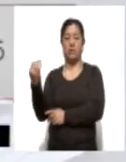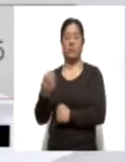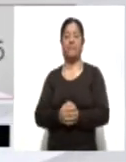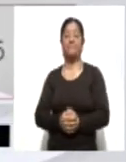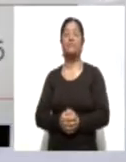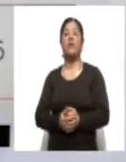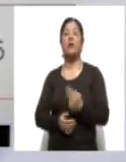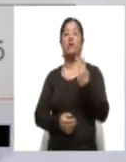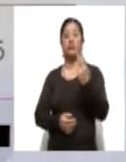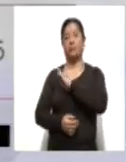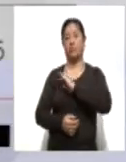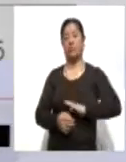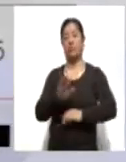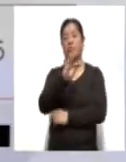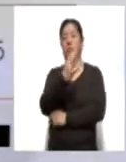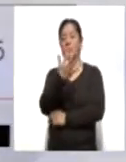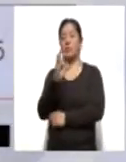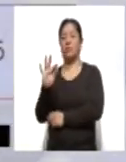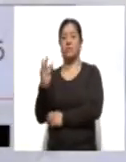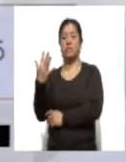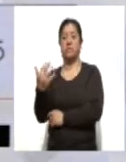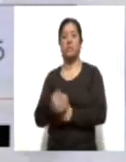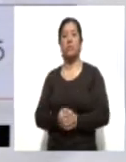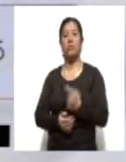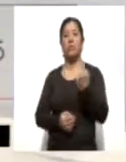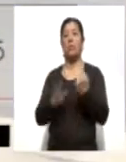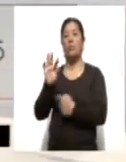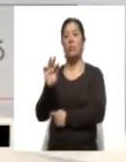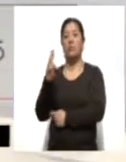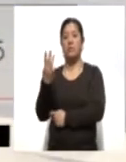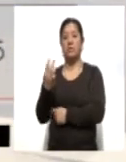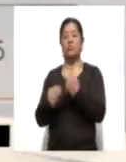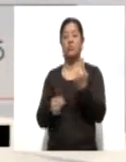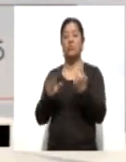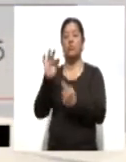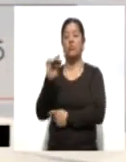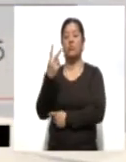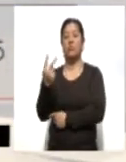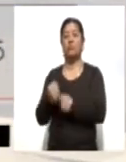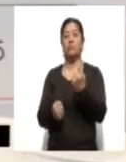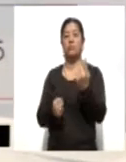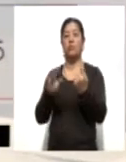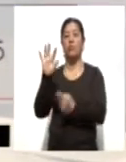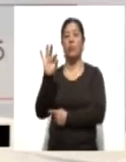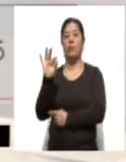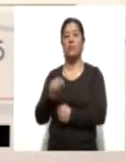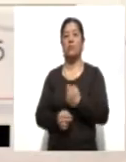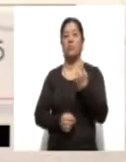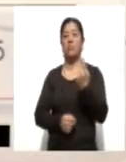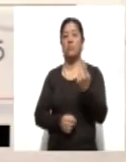Xilososla y San José Teacalco 45, Teixoloc 43, Citlaltepec 42, Atlangatepec 40,